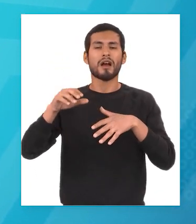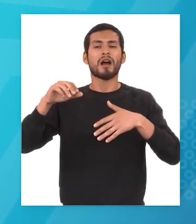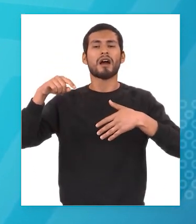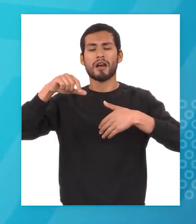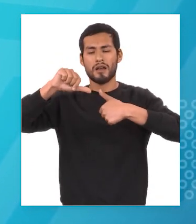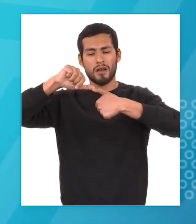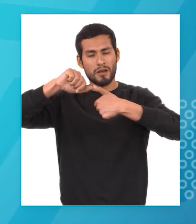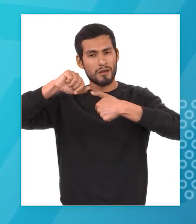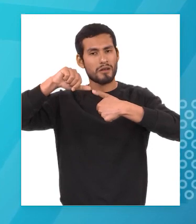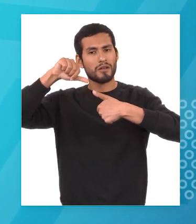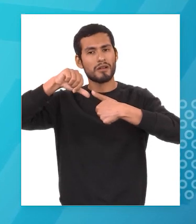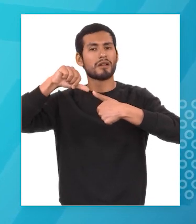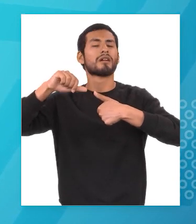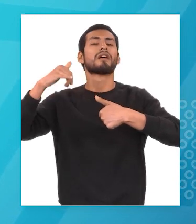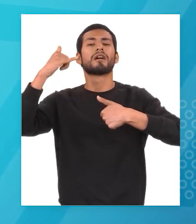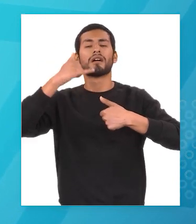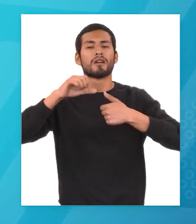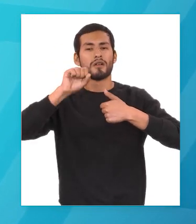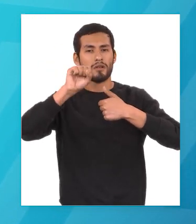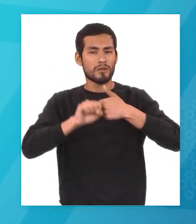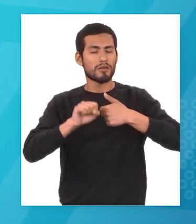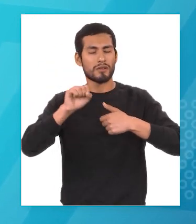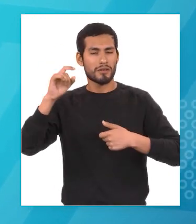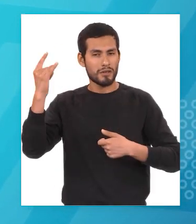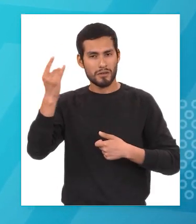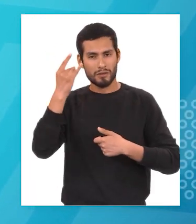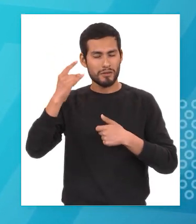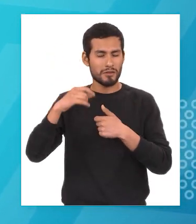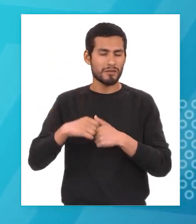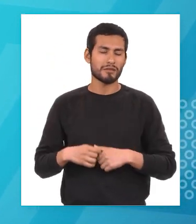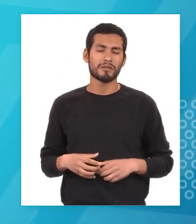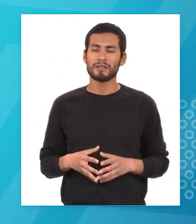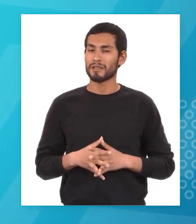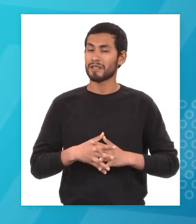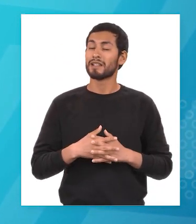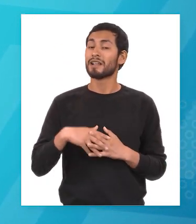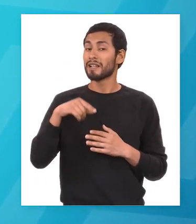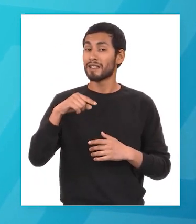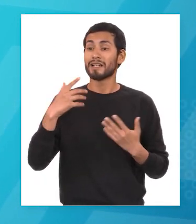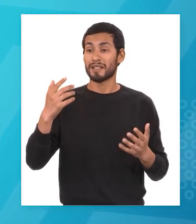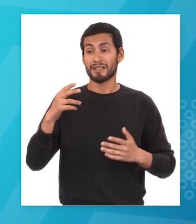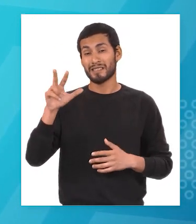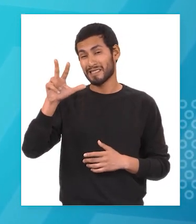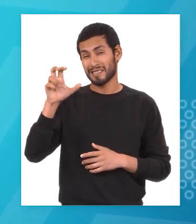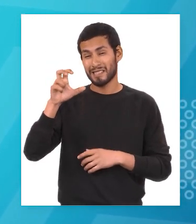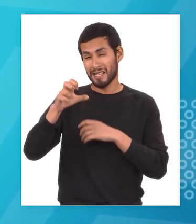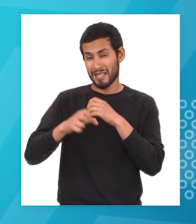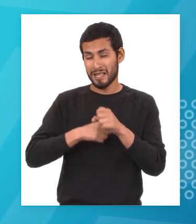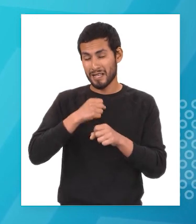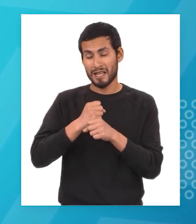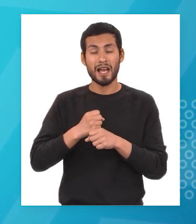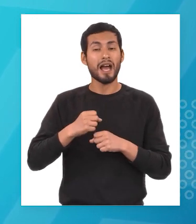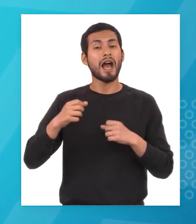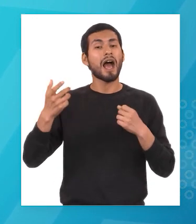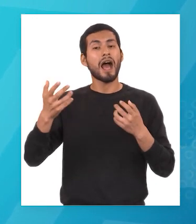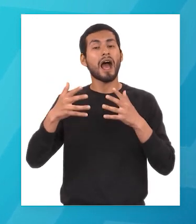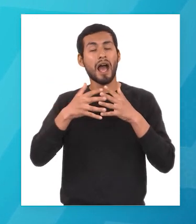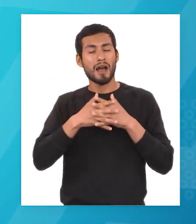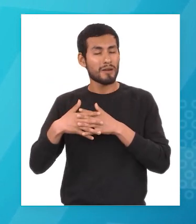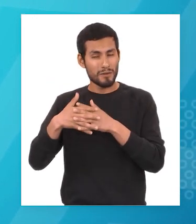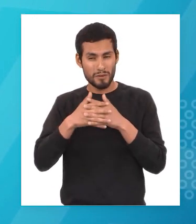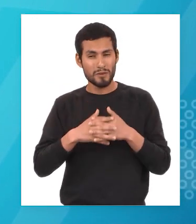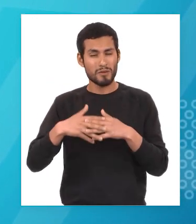por centroamérica méxico y el sur de eeuu durante 300 años américa